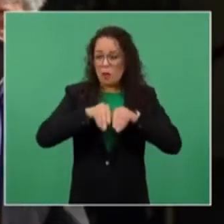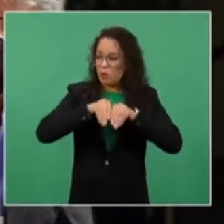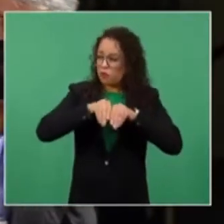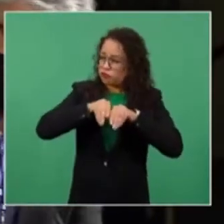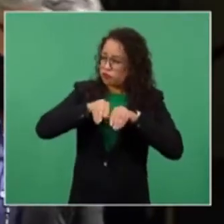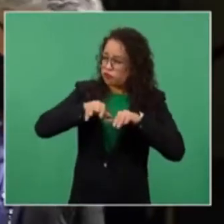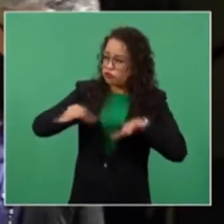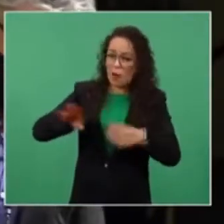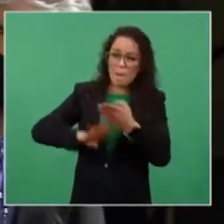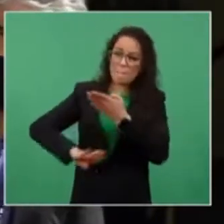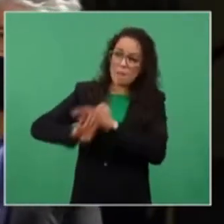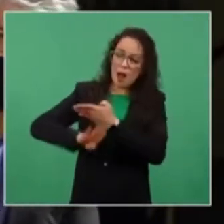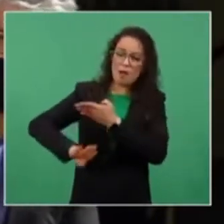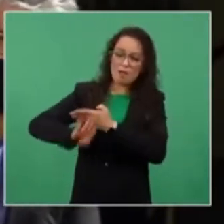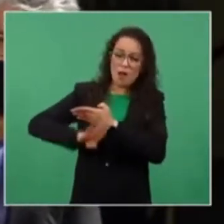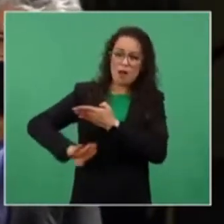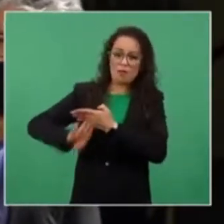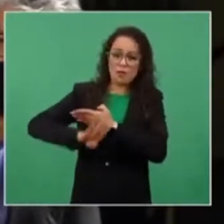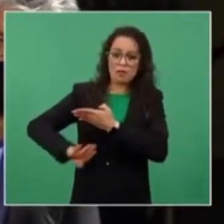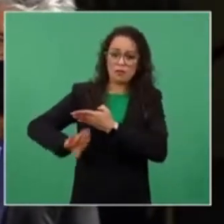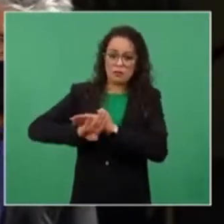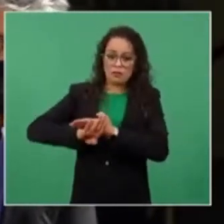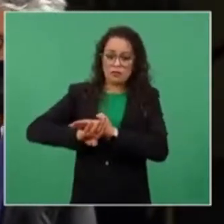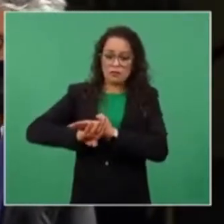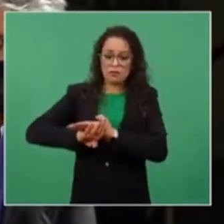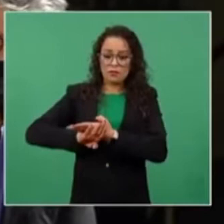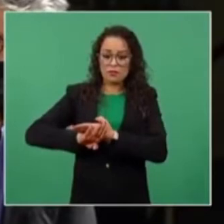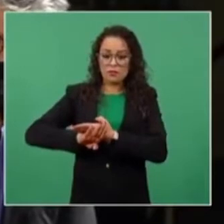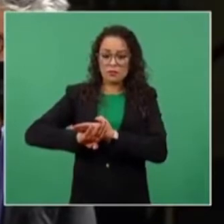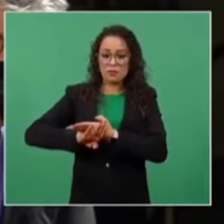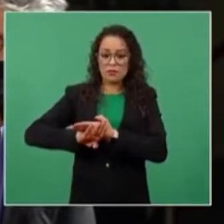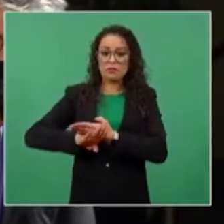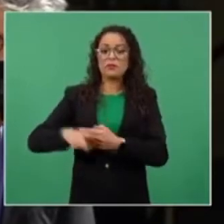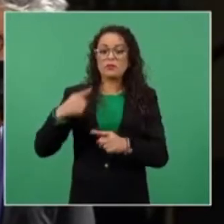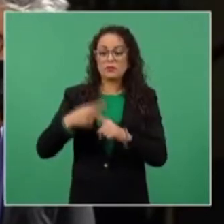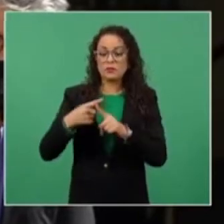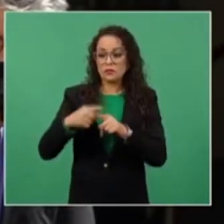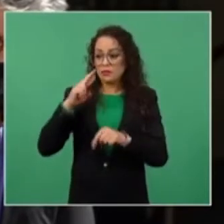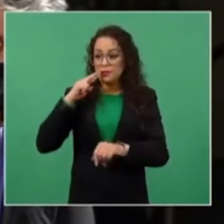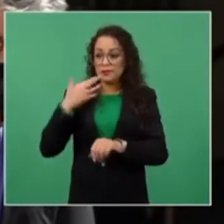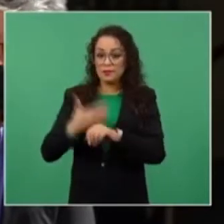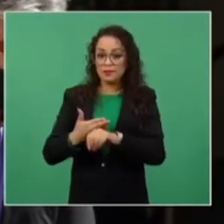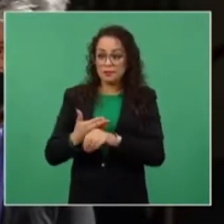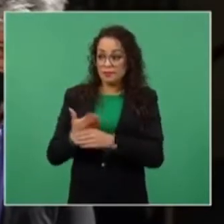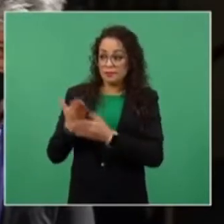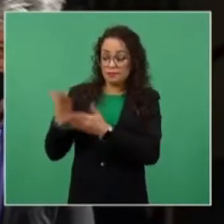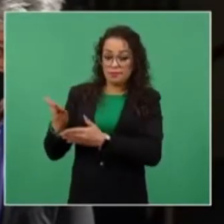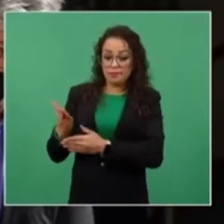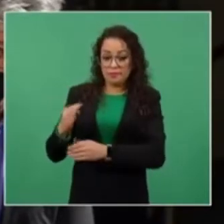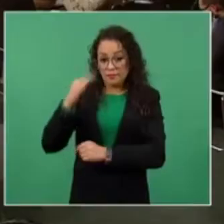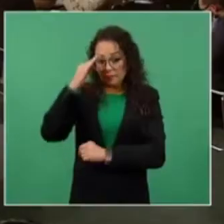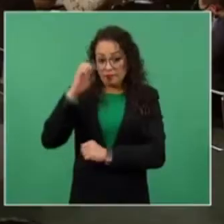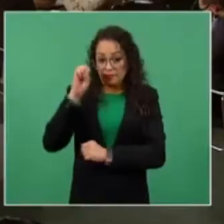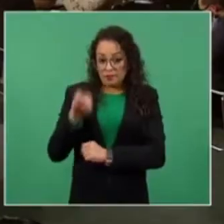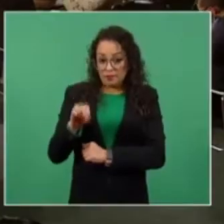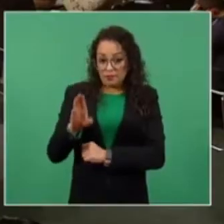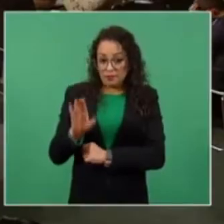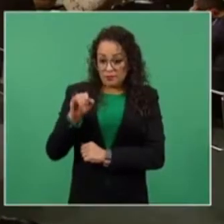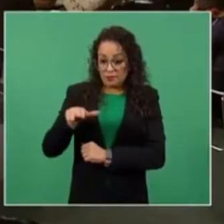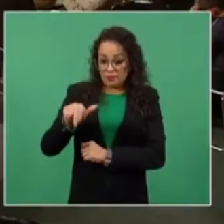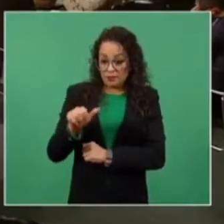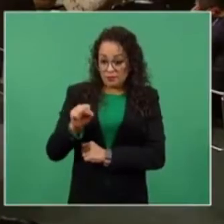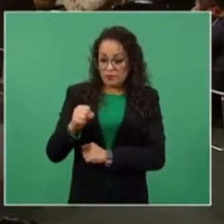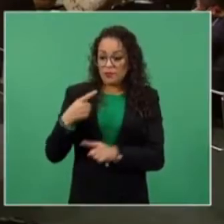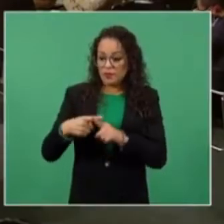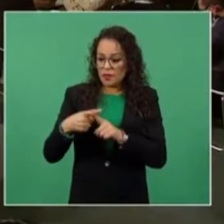el departamento que está a cargo del señor Encinas, ordenado, y lo digo con sustento, por